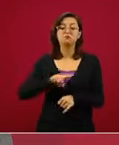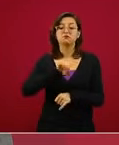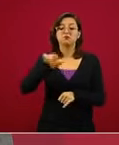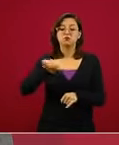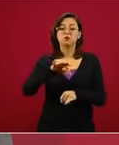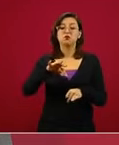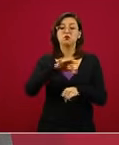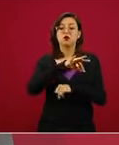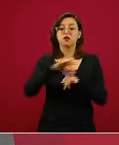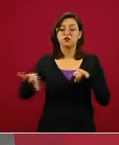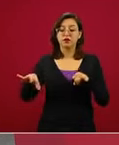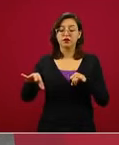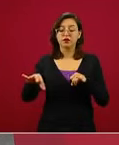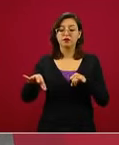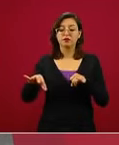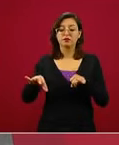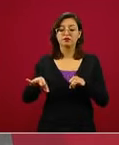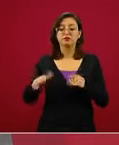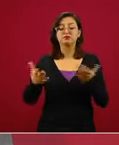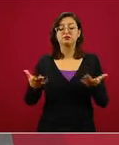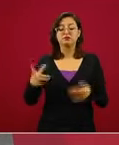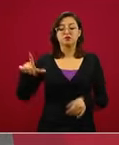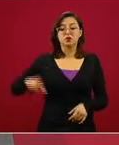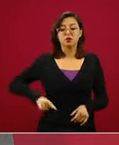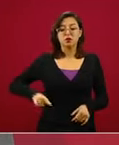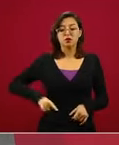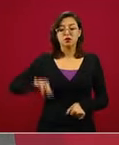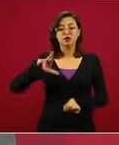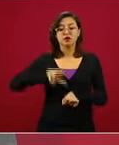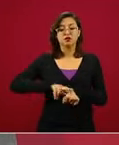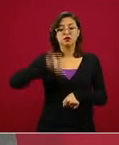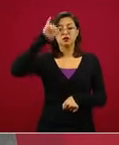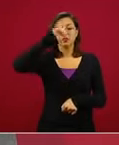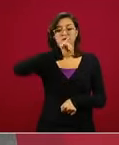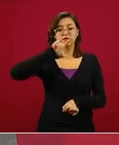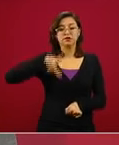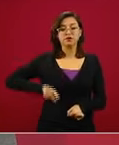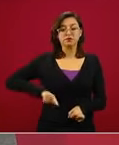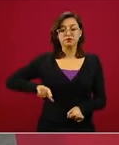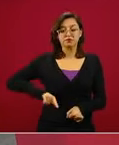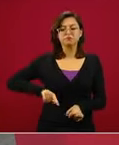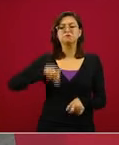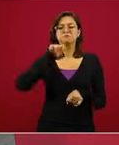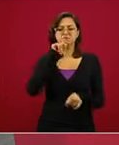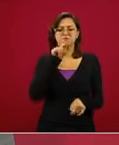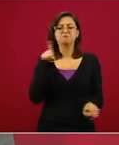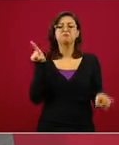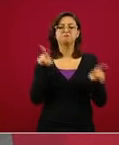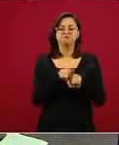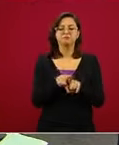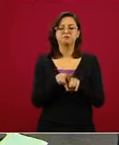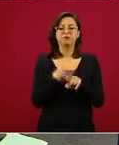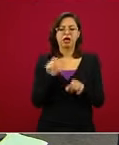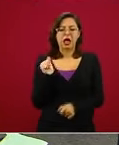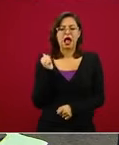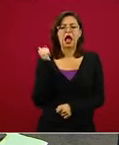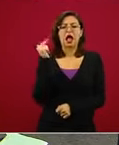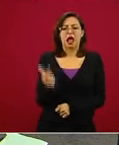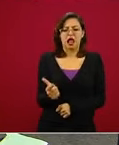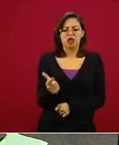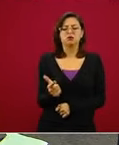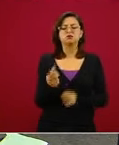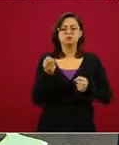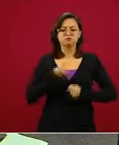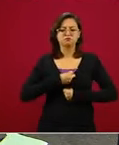les vamos a pedir a los gobernadores, a la jefa de gobierno que también den a conocer